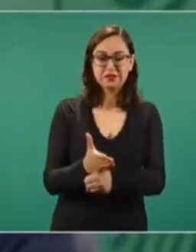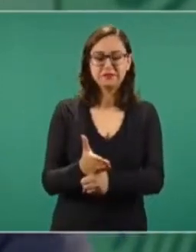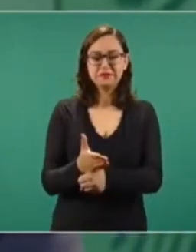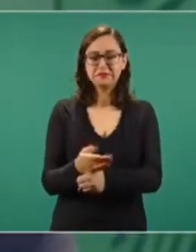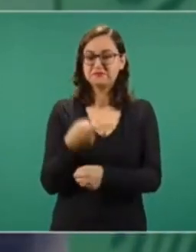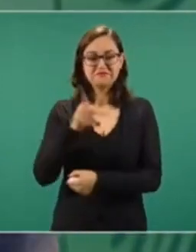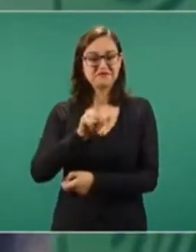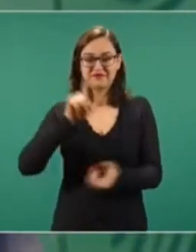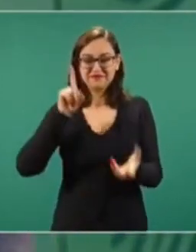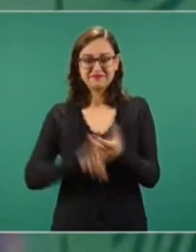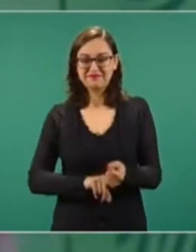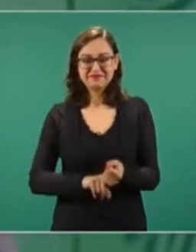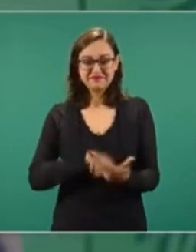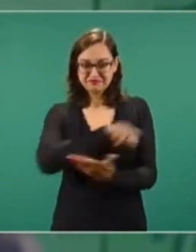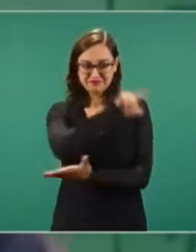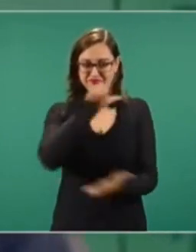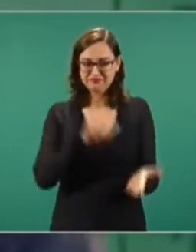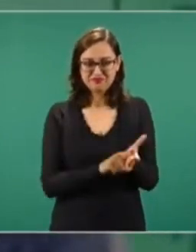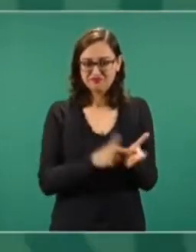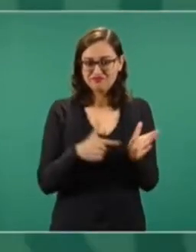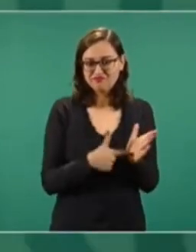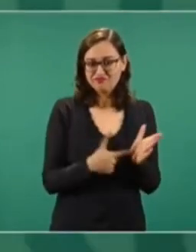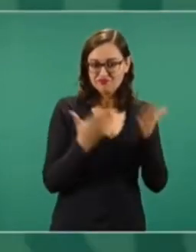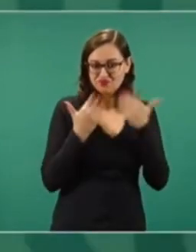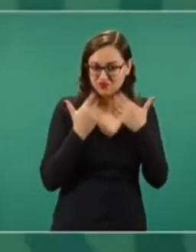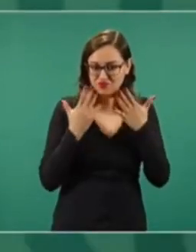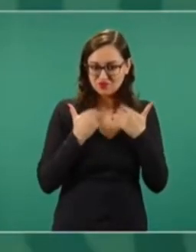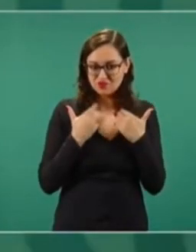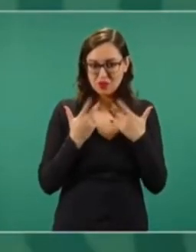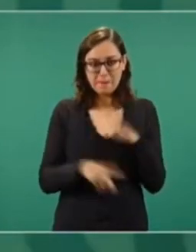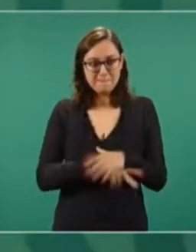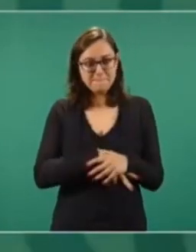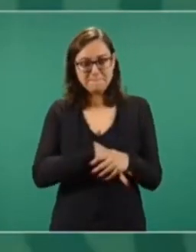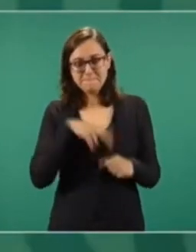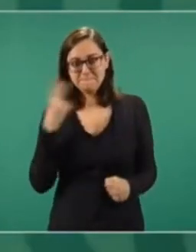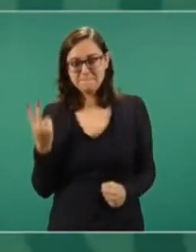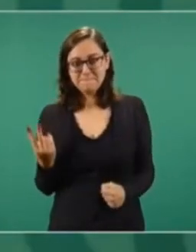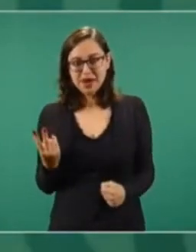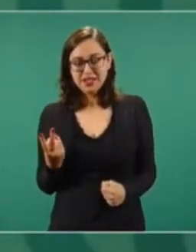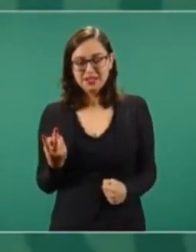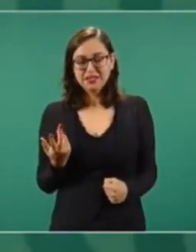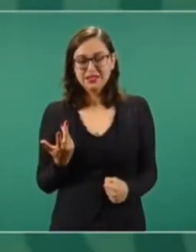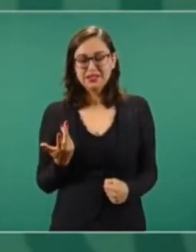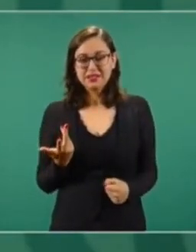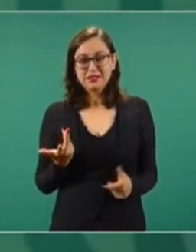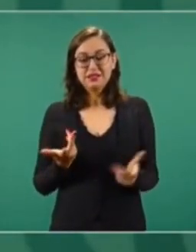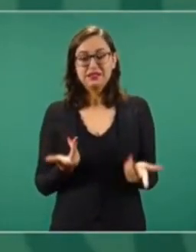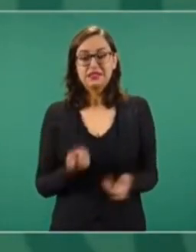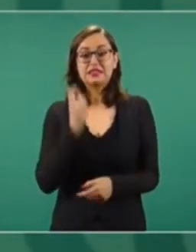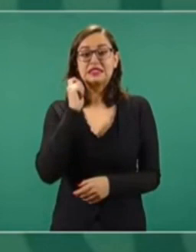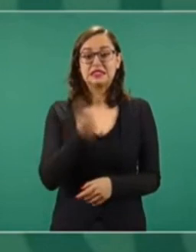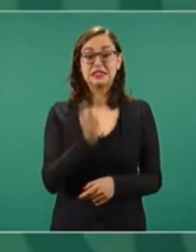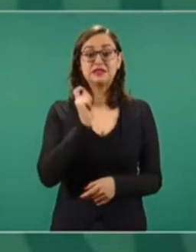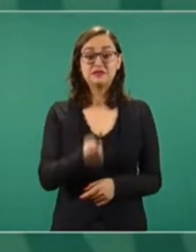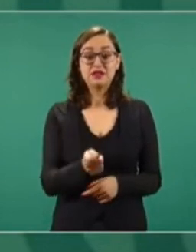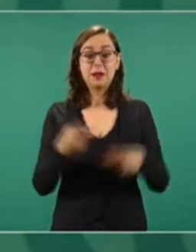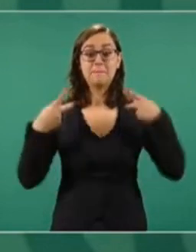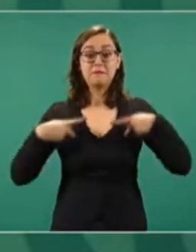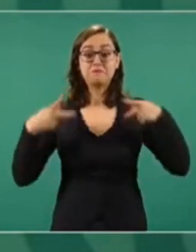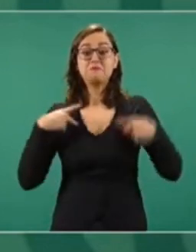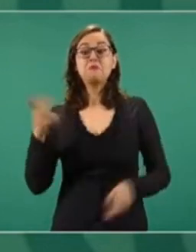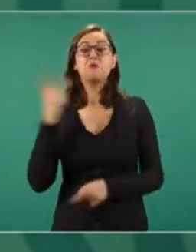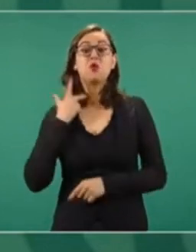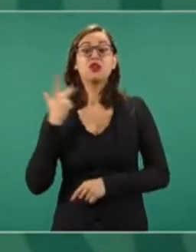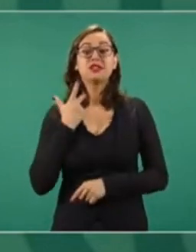juzgar a delincuentes de cuello blanco.